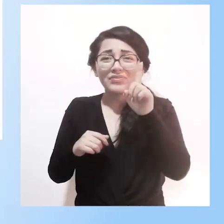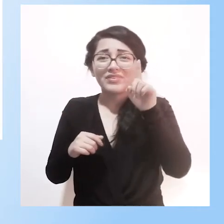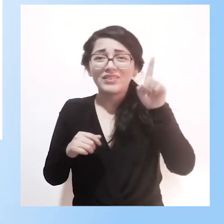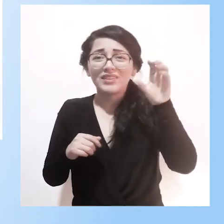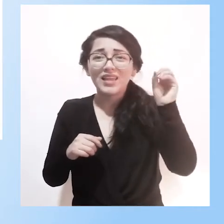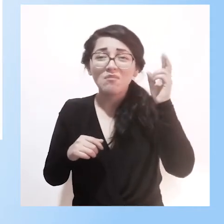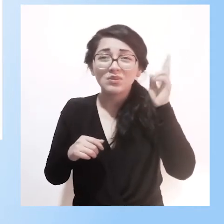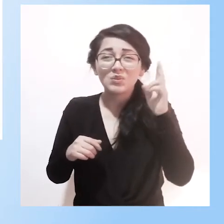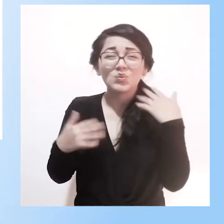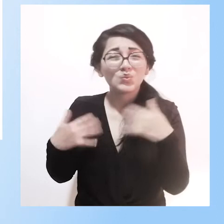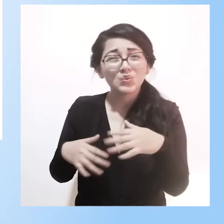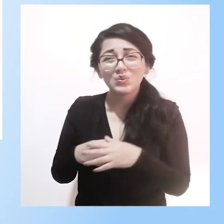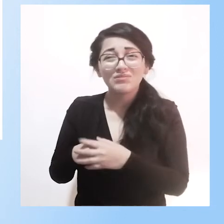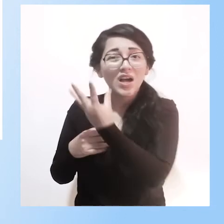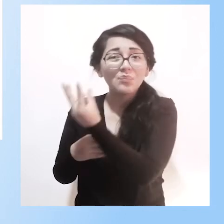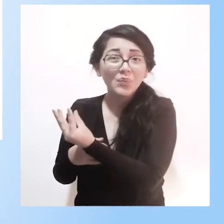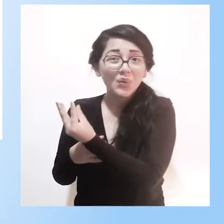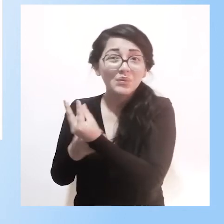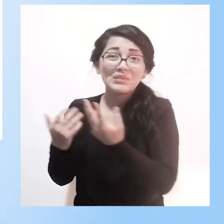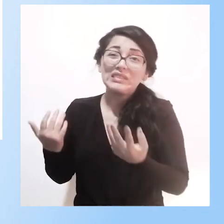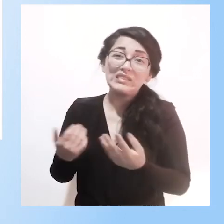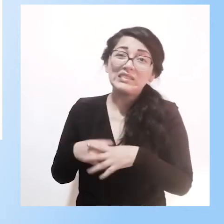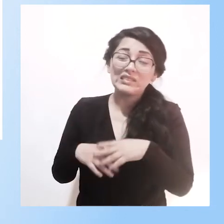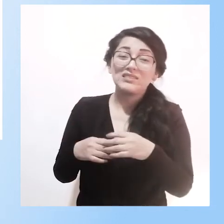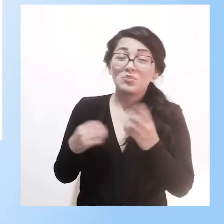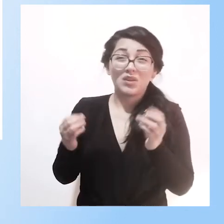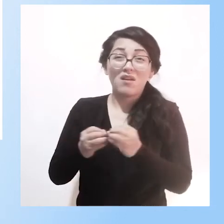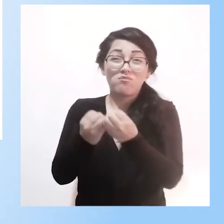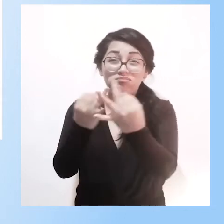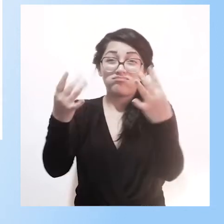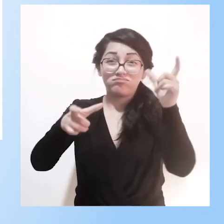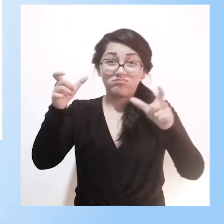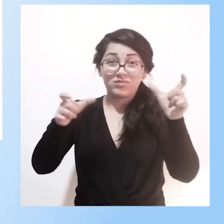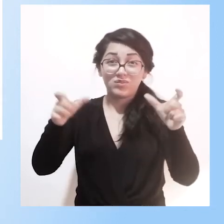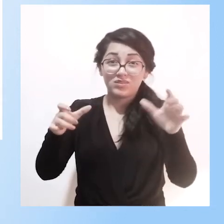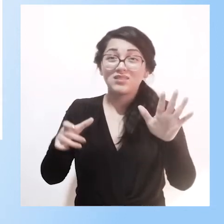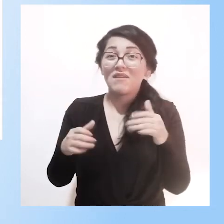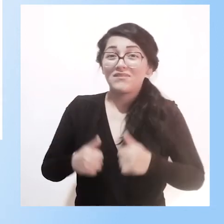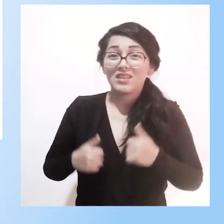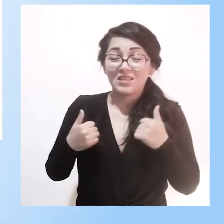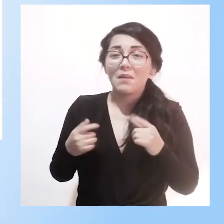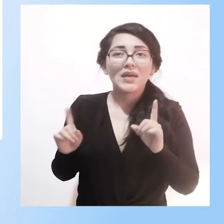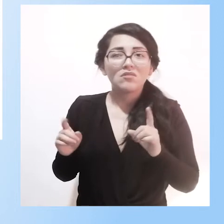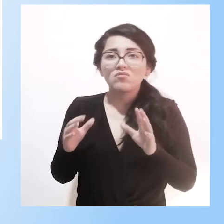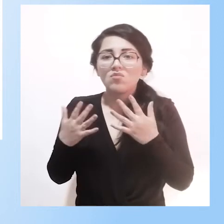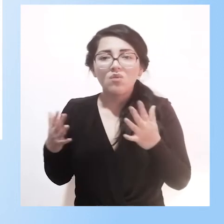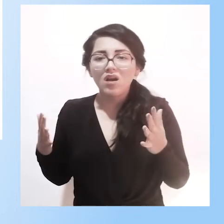ainda un hall de cuántos chicos, niños, niñas, jóvenes, enfermos